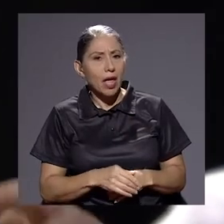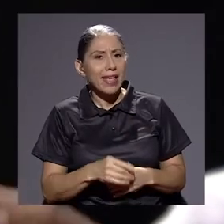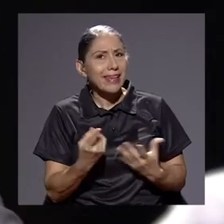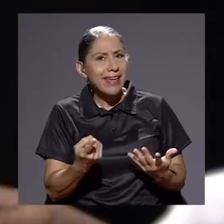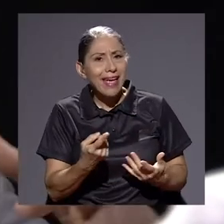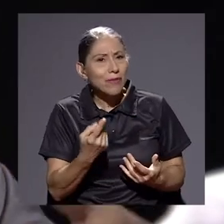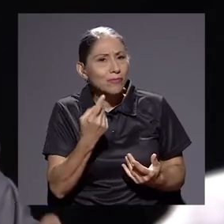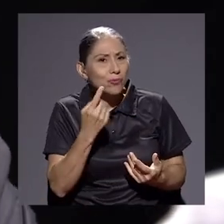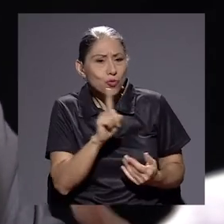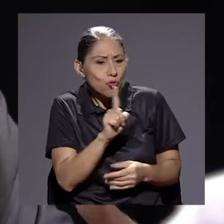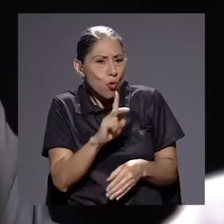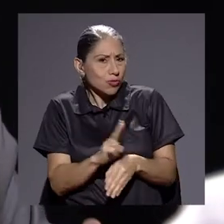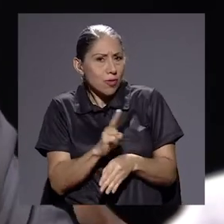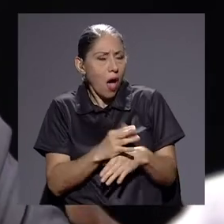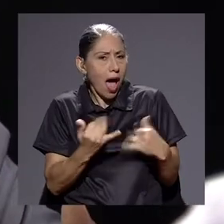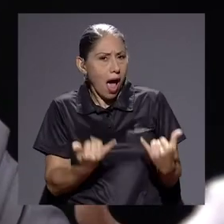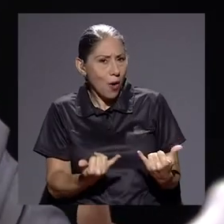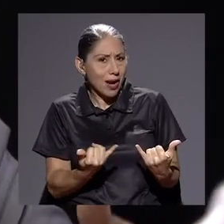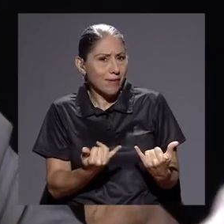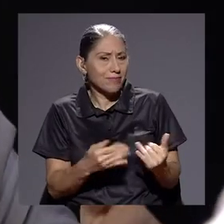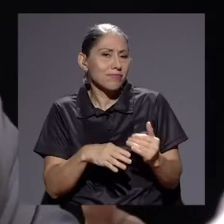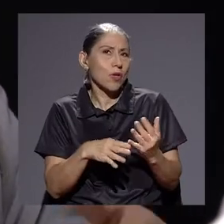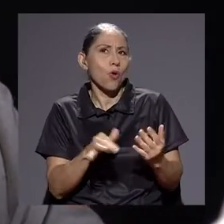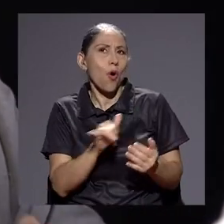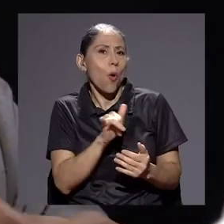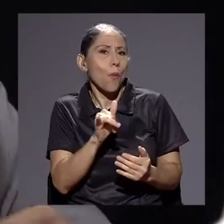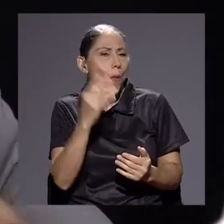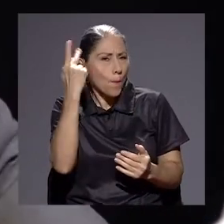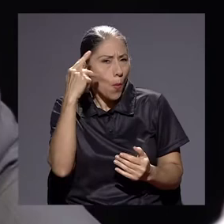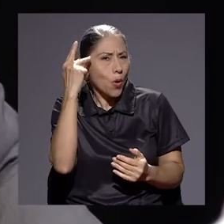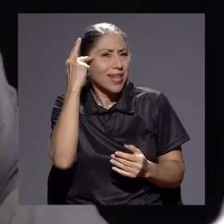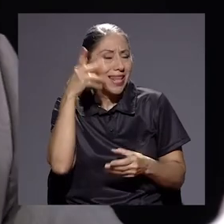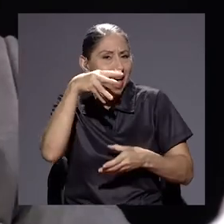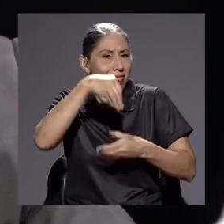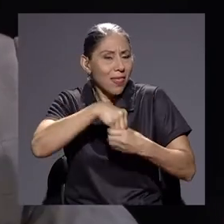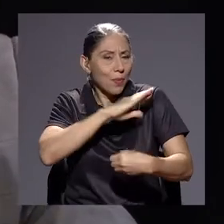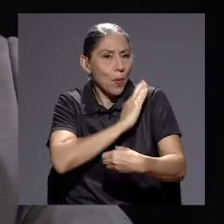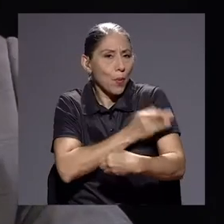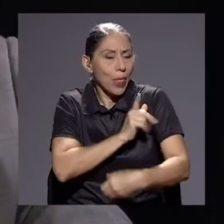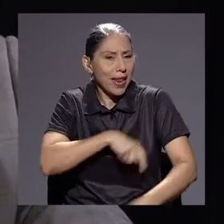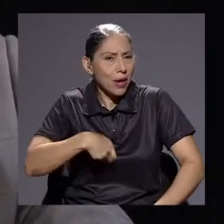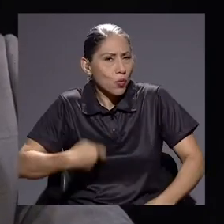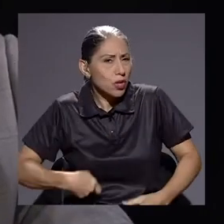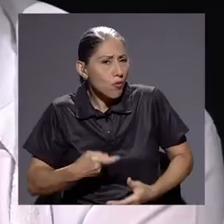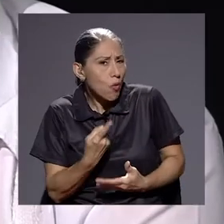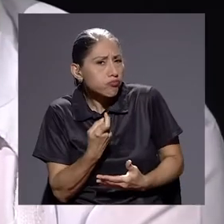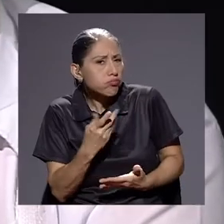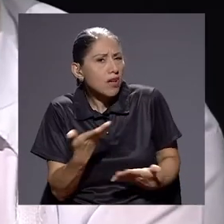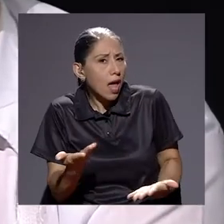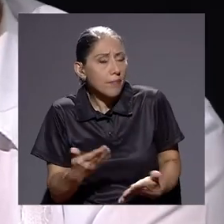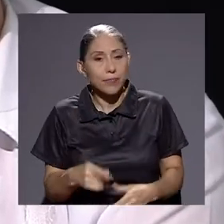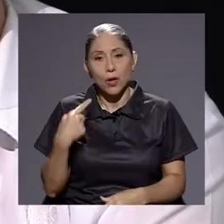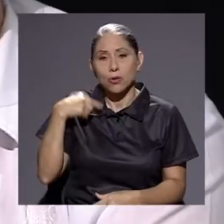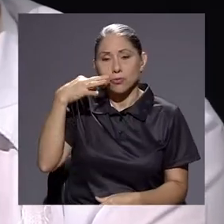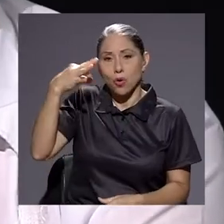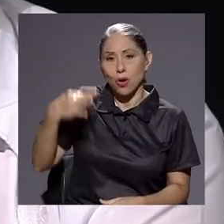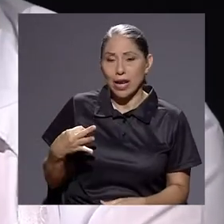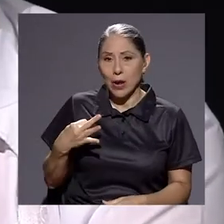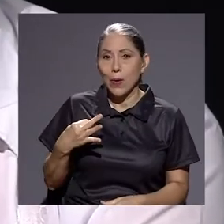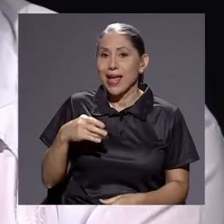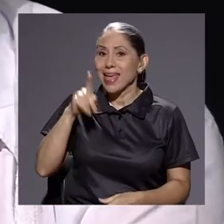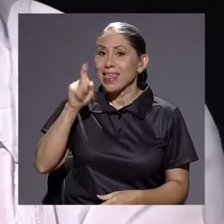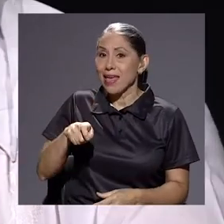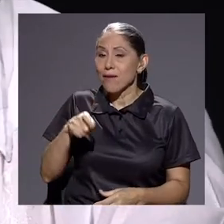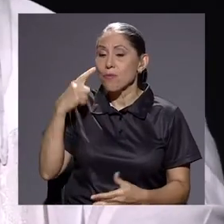que no se está teniendo como recurso en este momento, como política dentro del Ejecutivo? Bueno, yo creo que hay que dar una señal